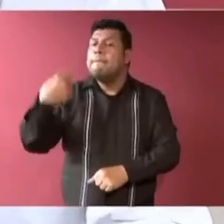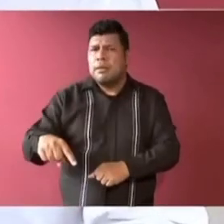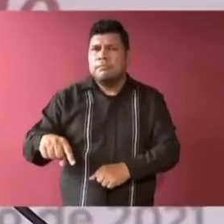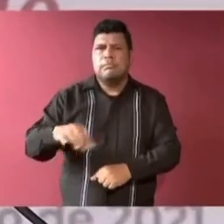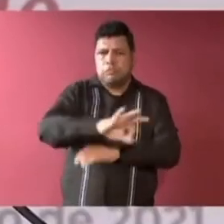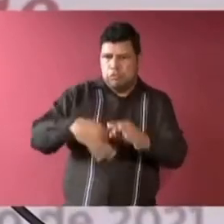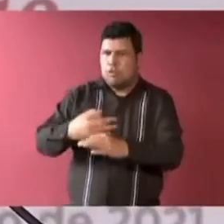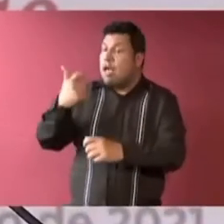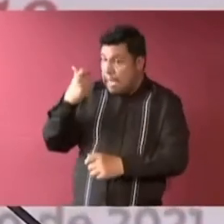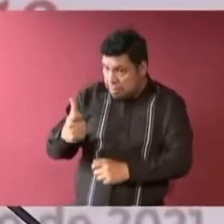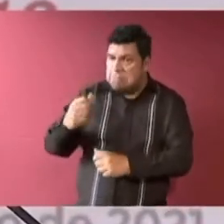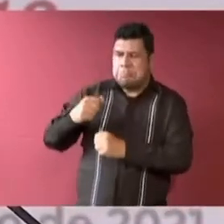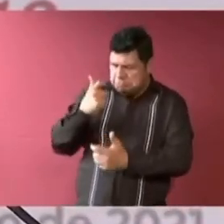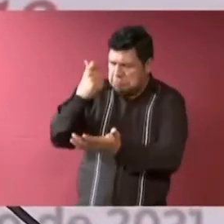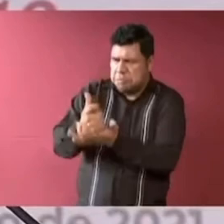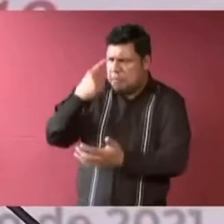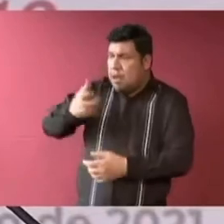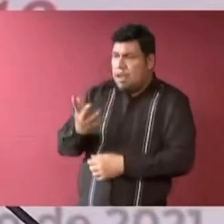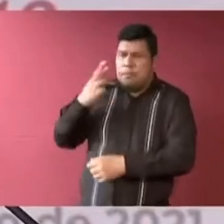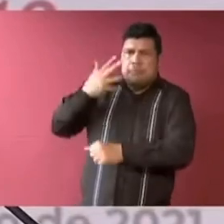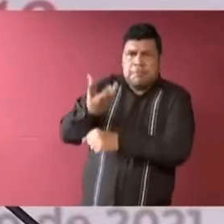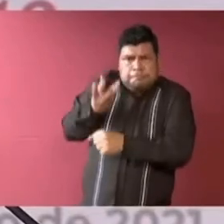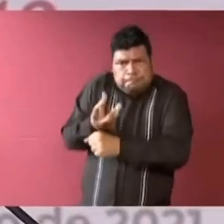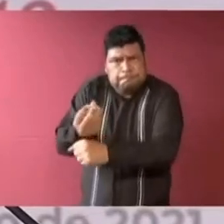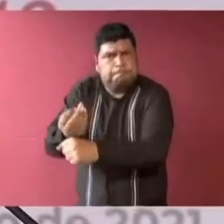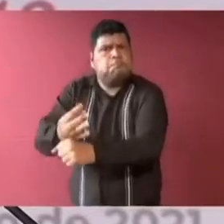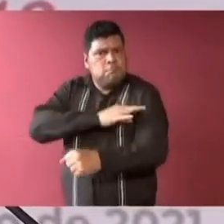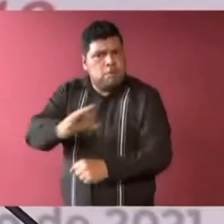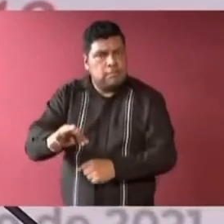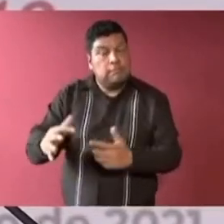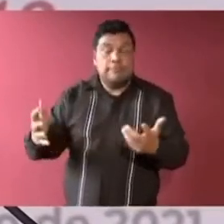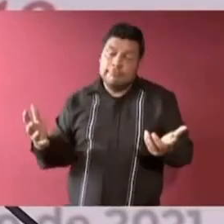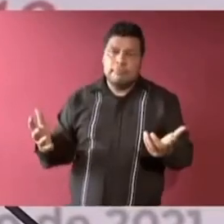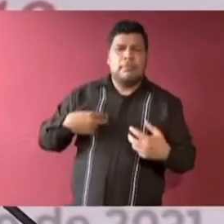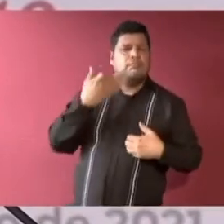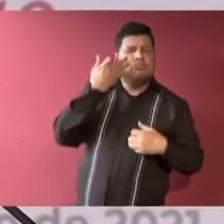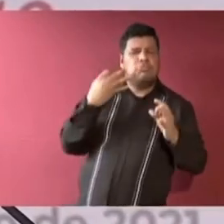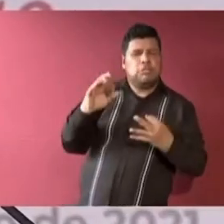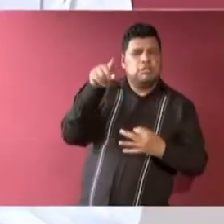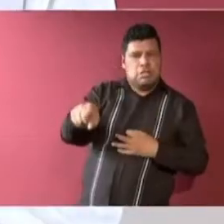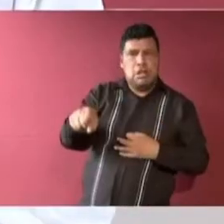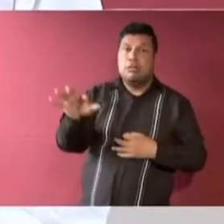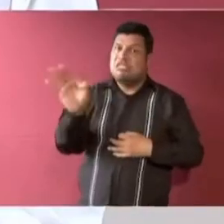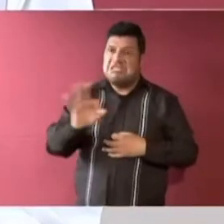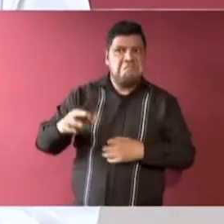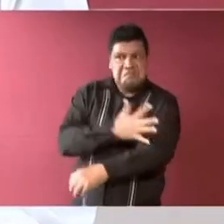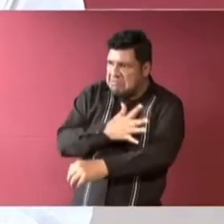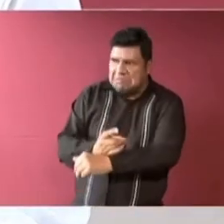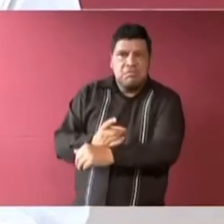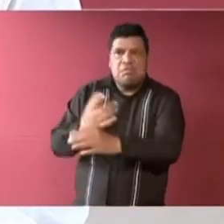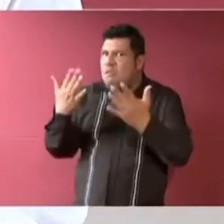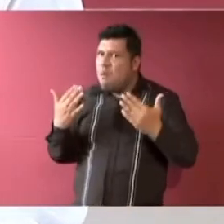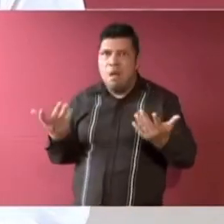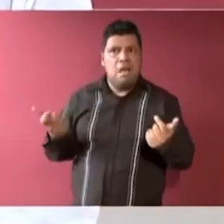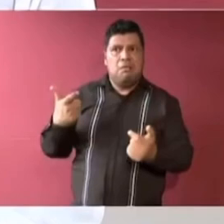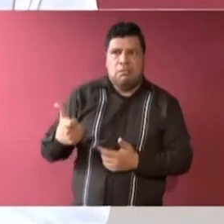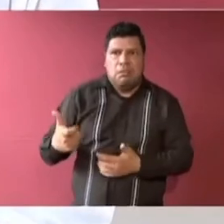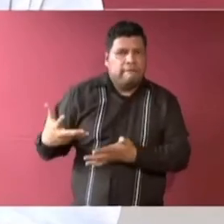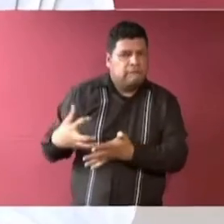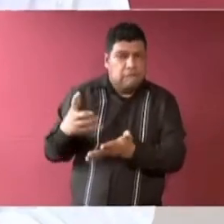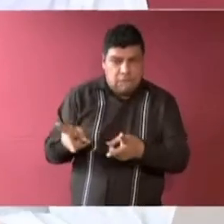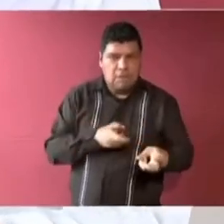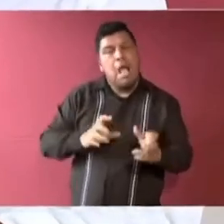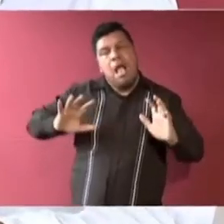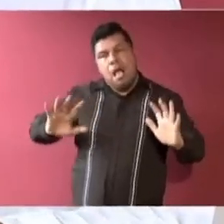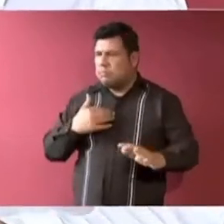Y así les vamos a entregar a ellos los recursos para que ellos hagan las obras. Eso sí, si vemos que no se aplica bien el presupuesto,